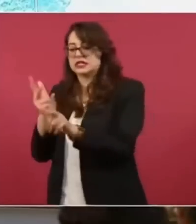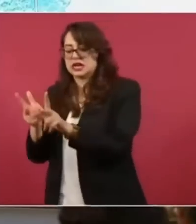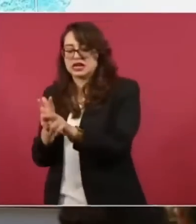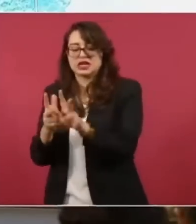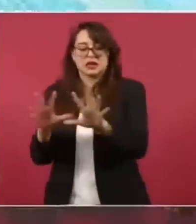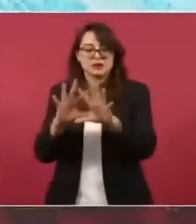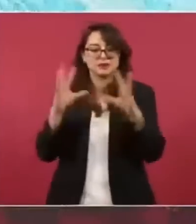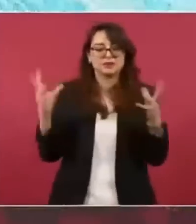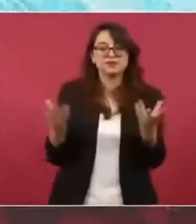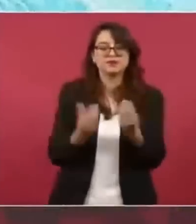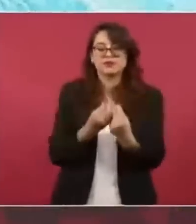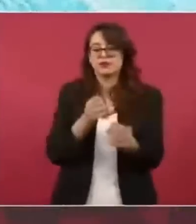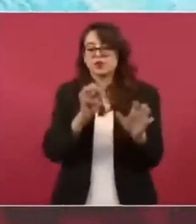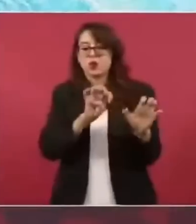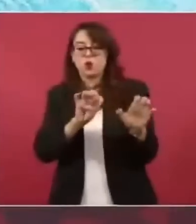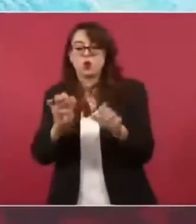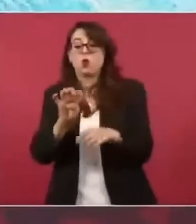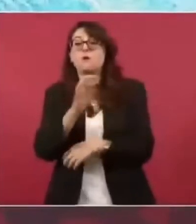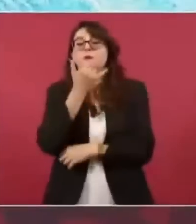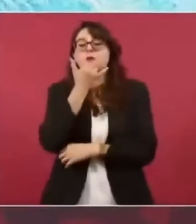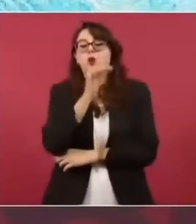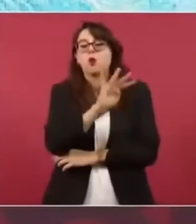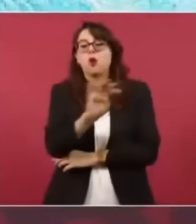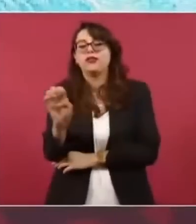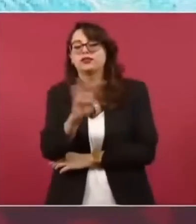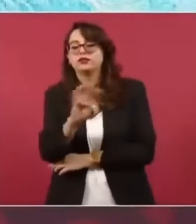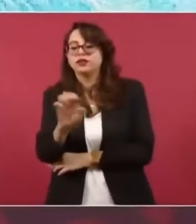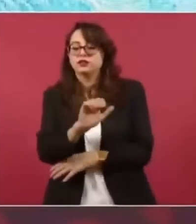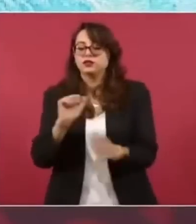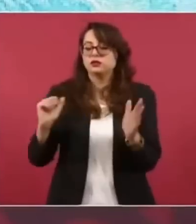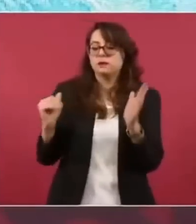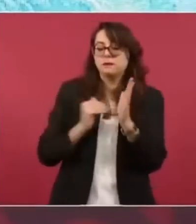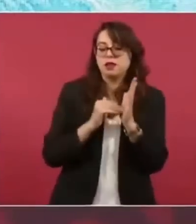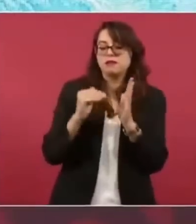a más de 400 mil millones de pesos